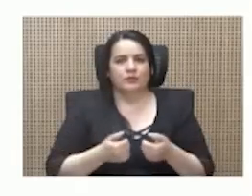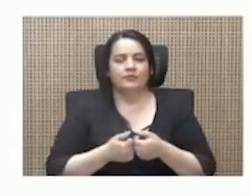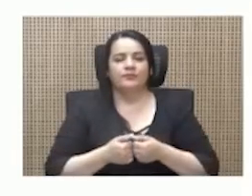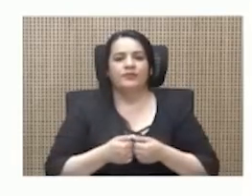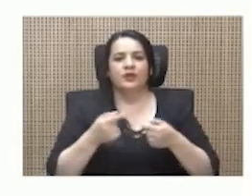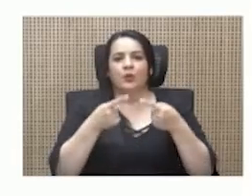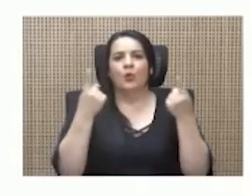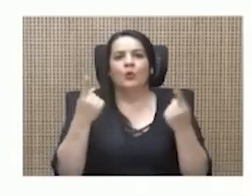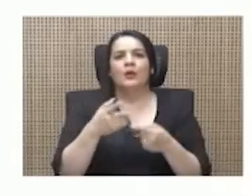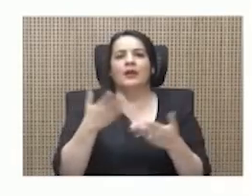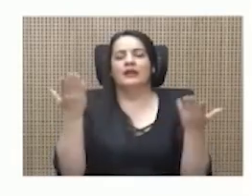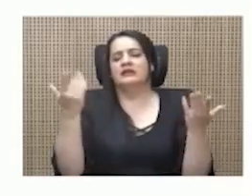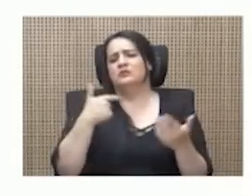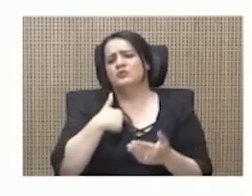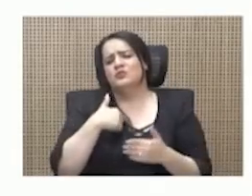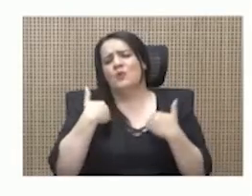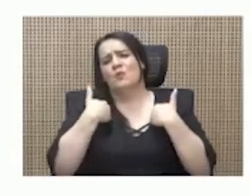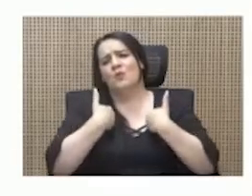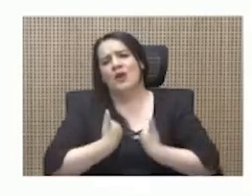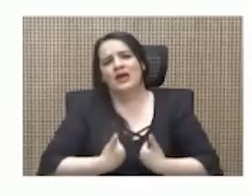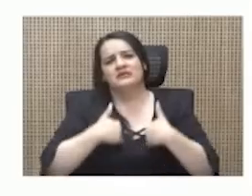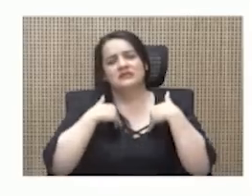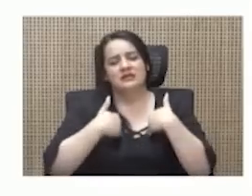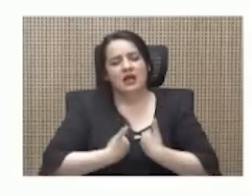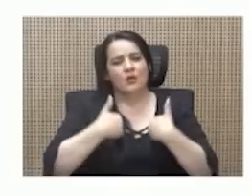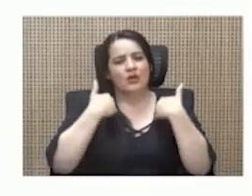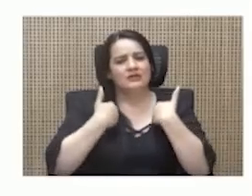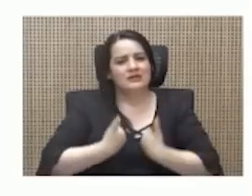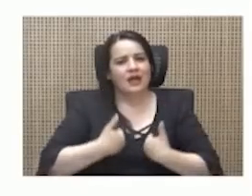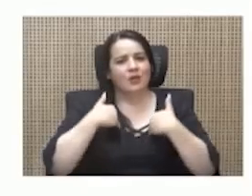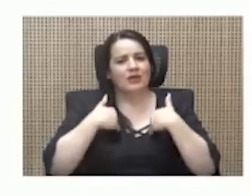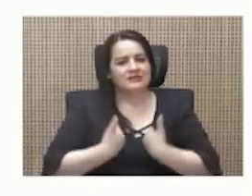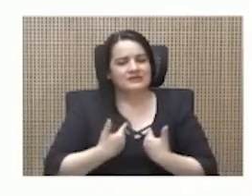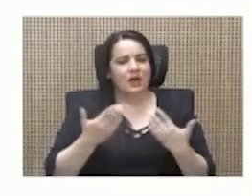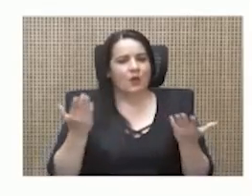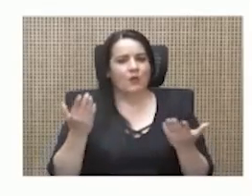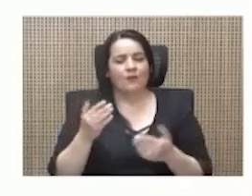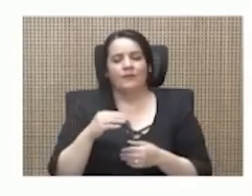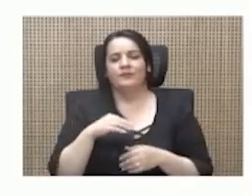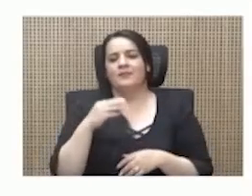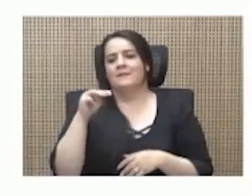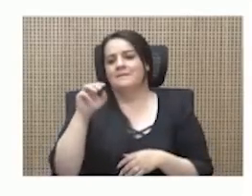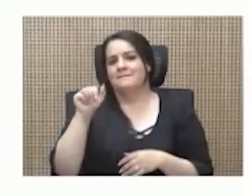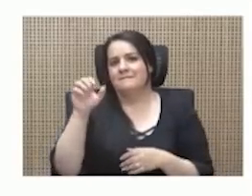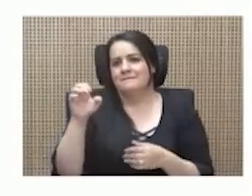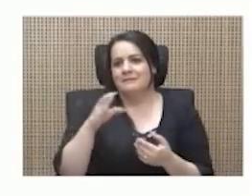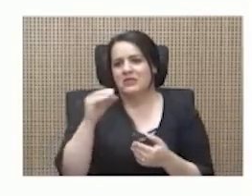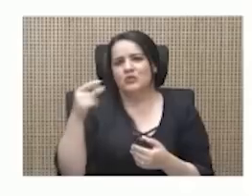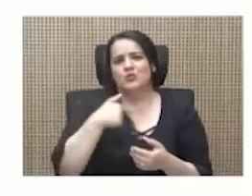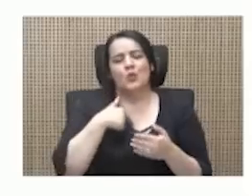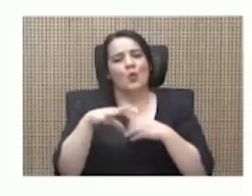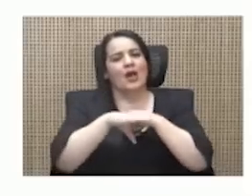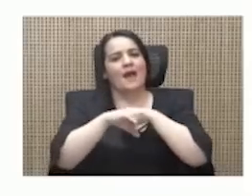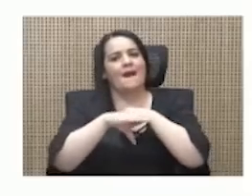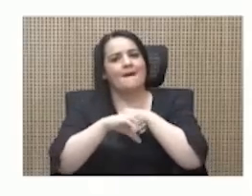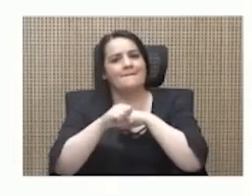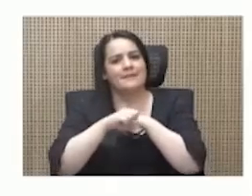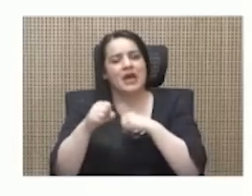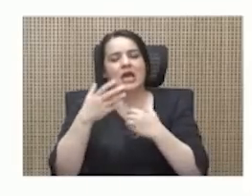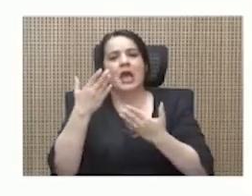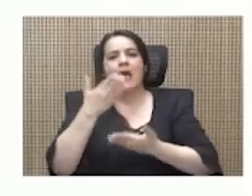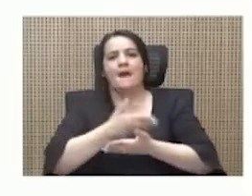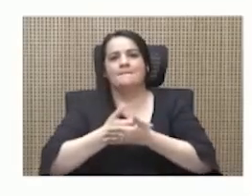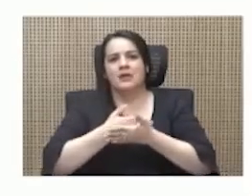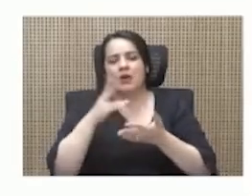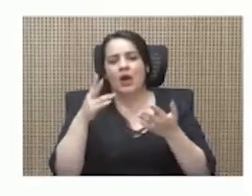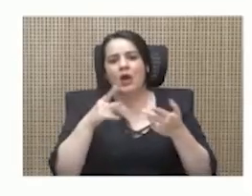Madre, cansado, madre, cansado, cansado, madre, pero cansado, madre. Este con lo de la campaña de vacunación ayudándole a Jocelyn